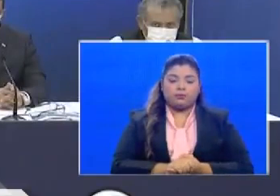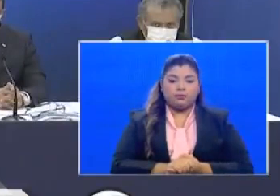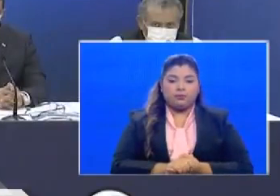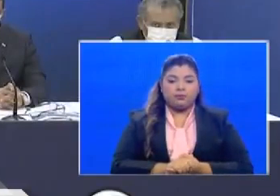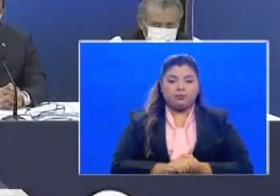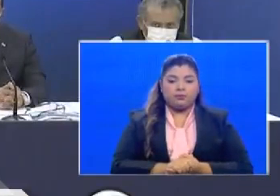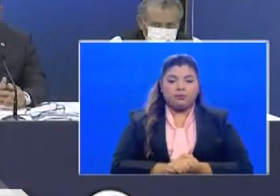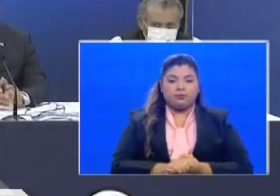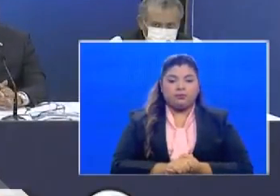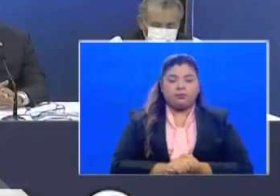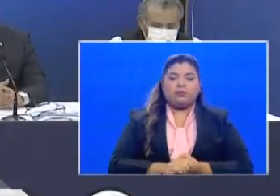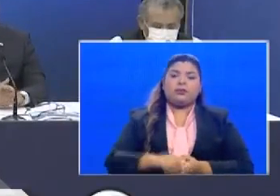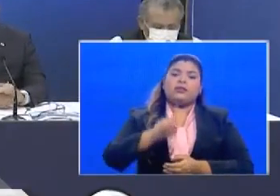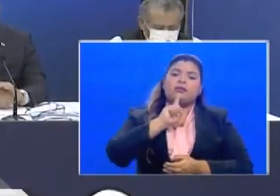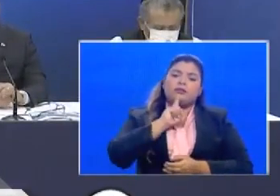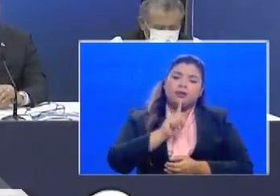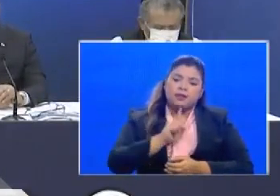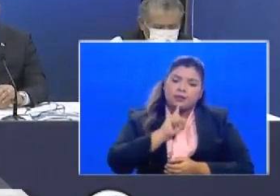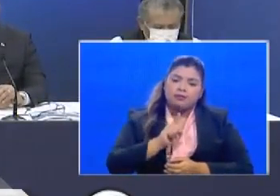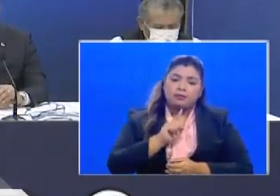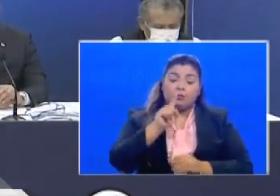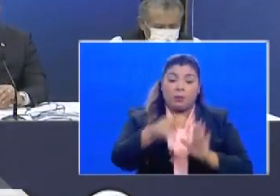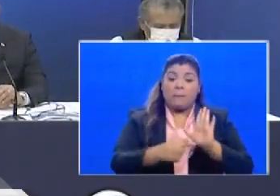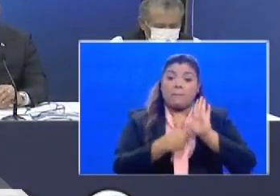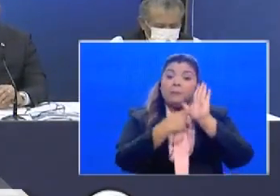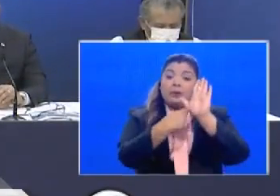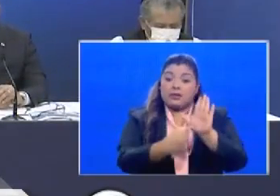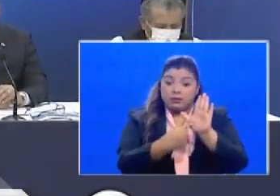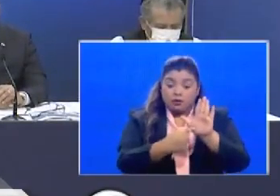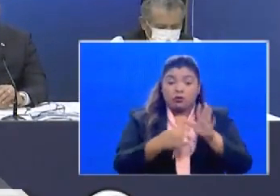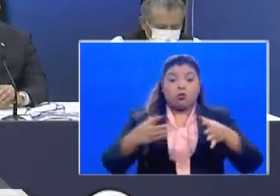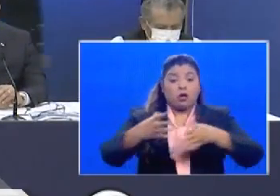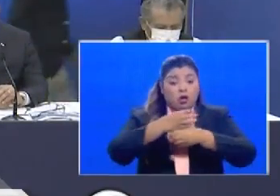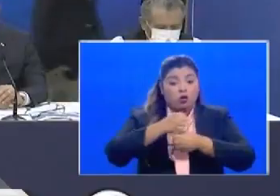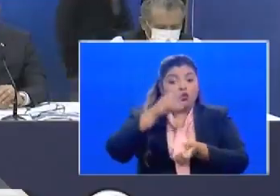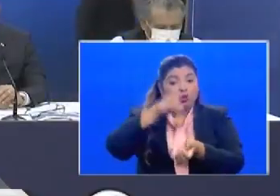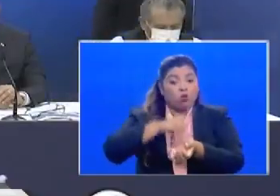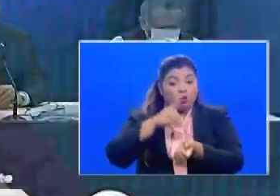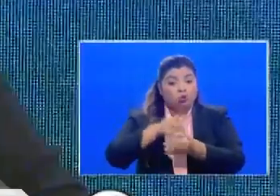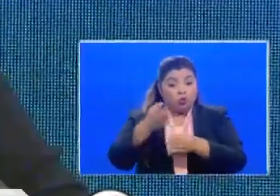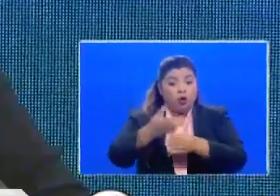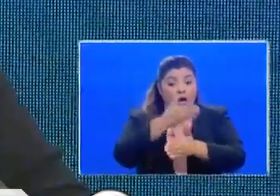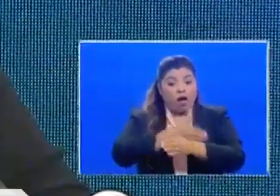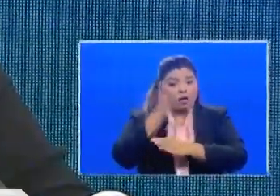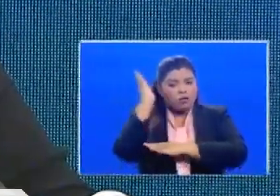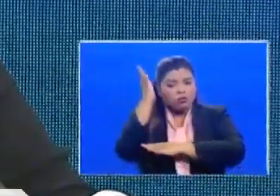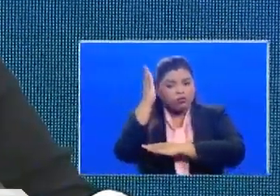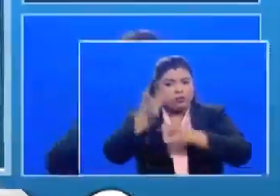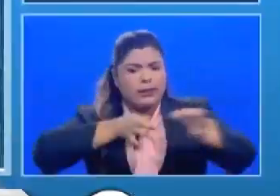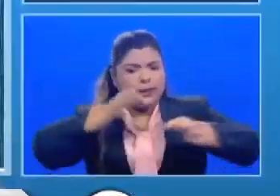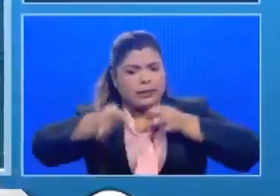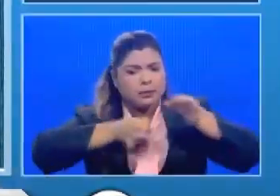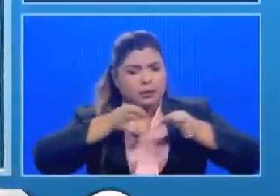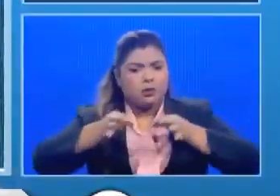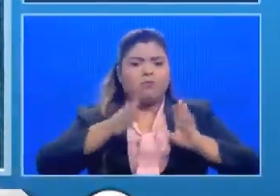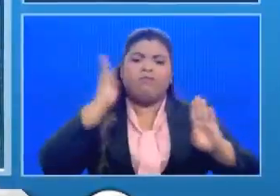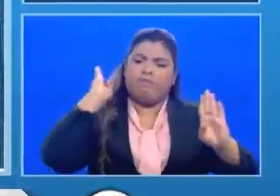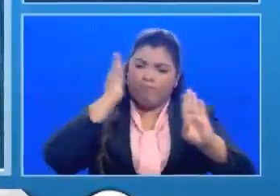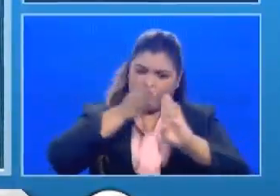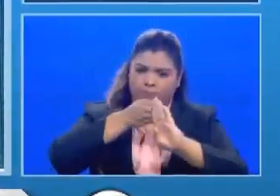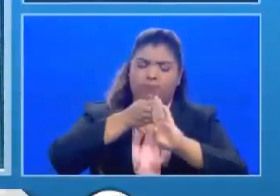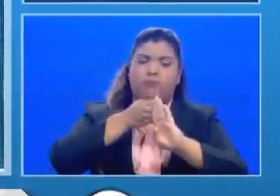gracias realmente la presentación que ha hecho el doctor rodillo antonio ha sido muy precisa